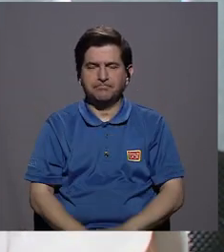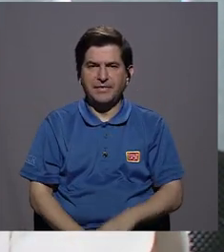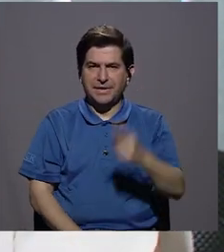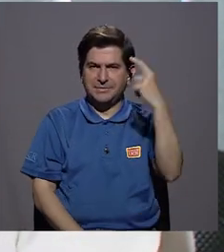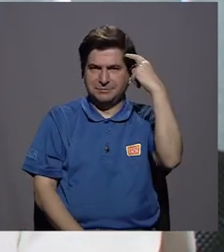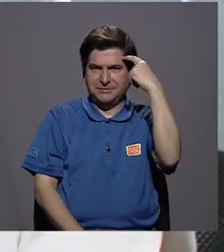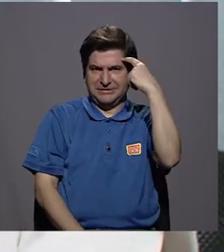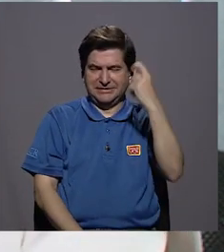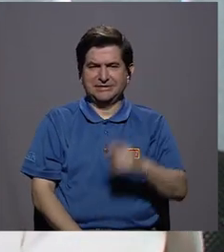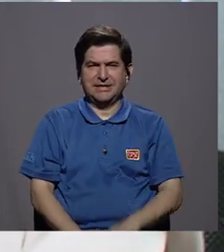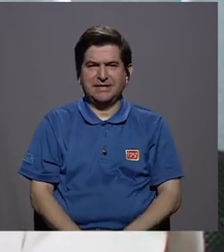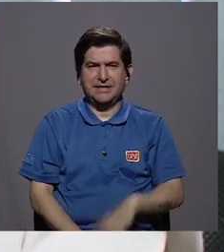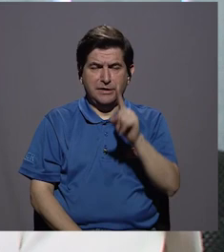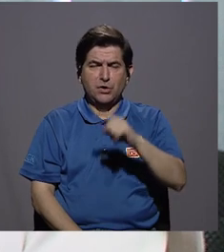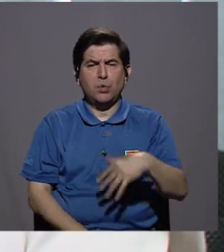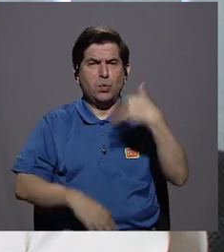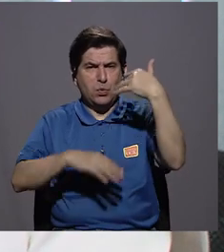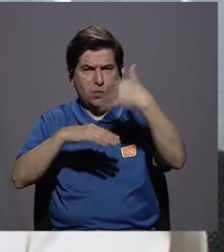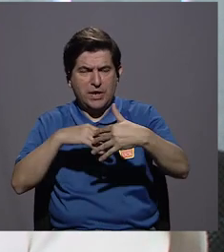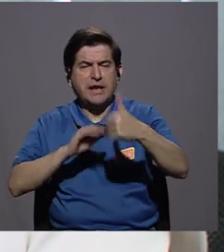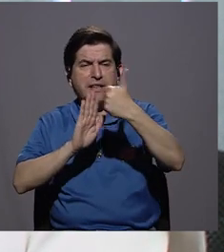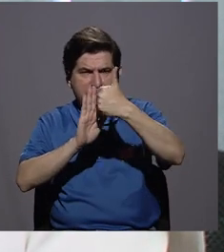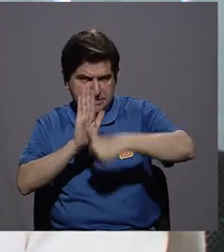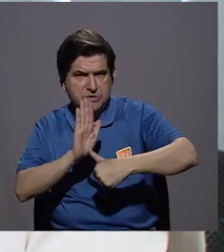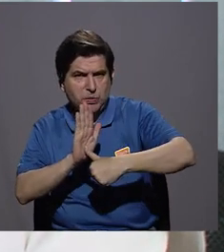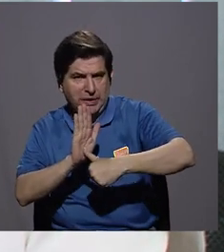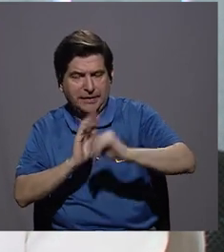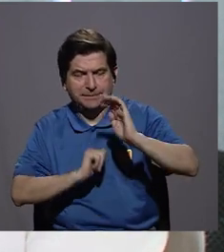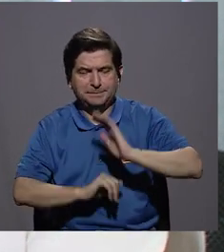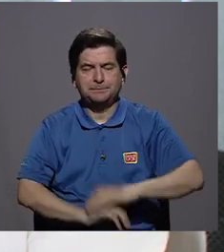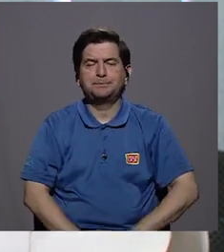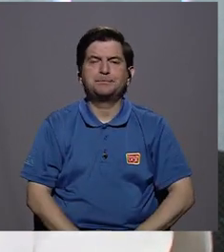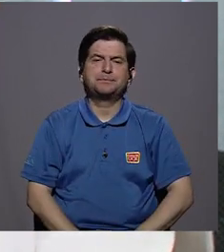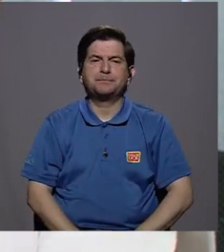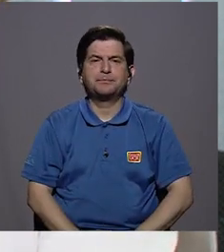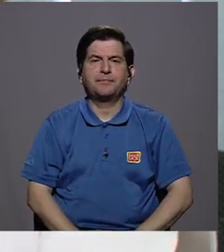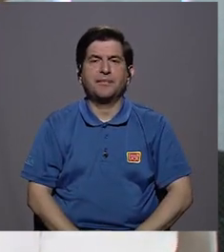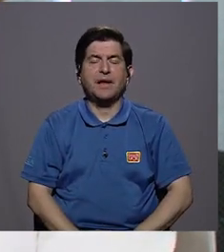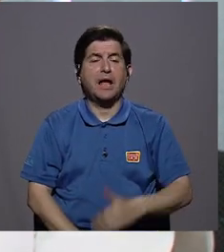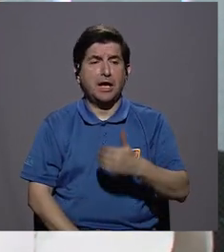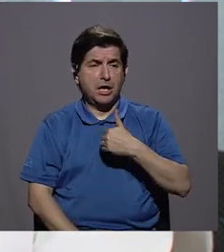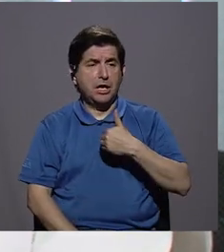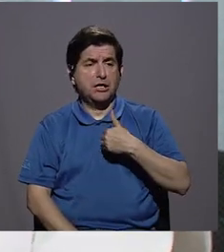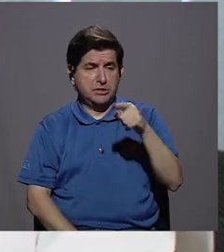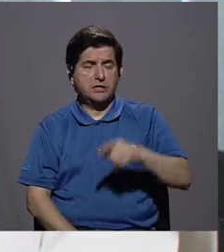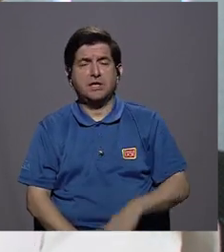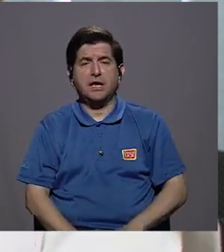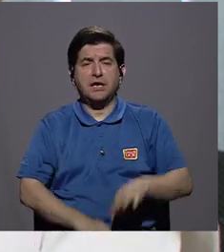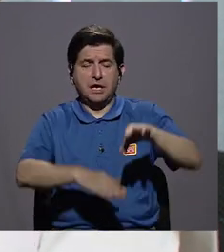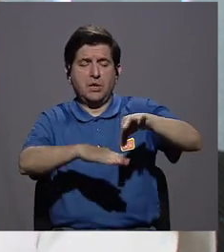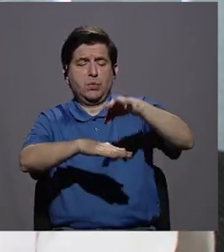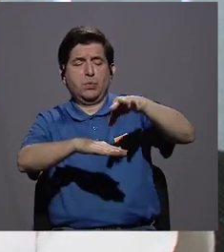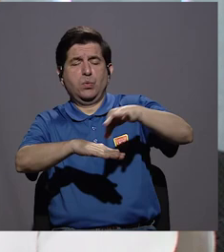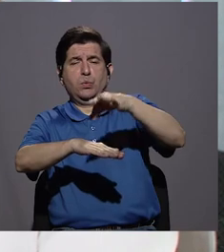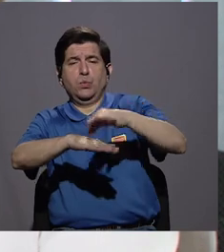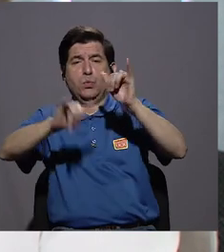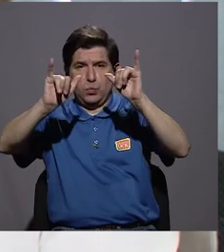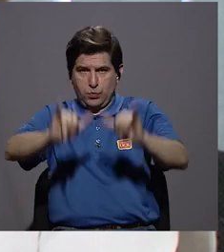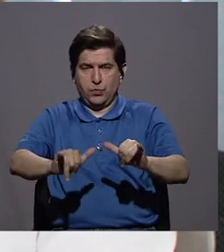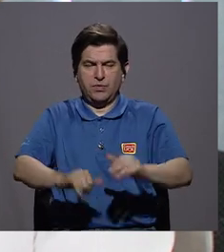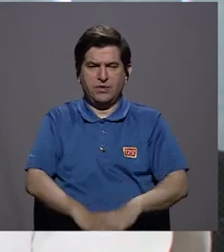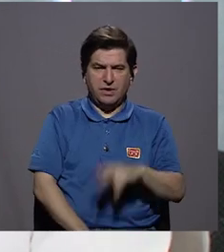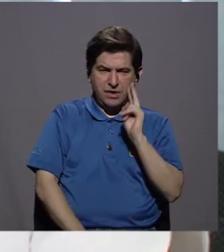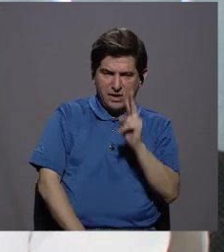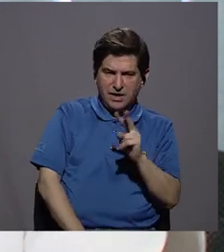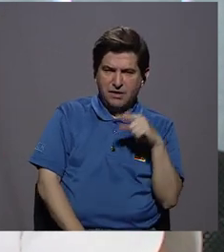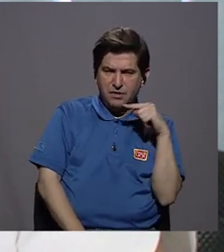Hablemos de una, simulando una herida quirúrgica, ¿verdad? Una herida que tiene todavía los hilos de sutura, que